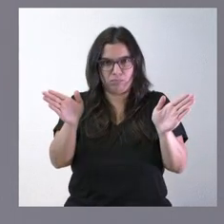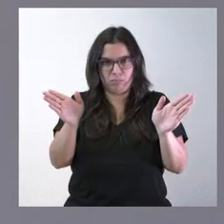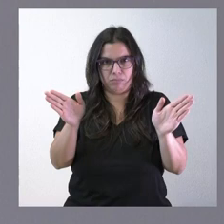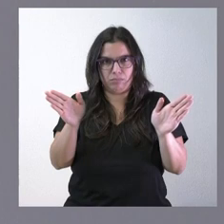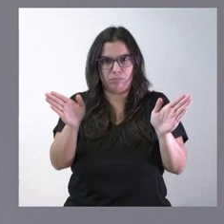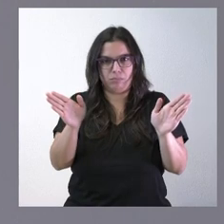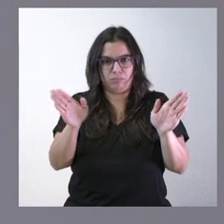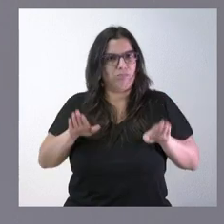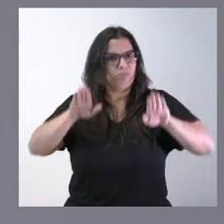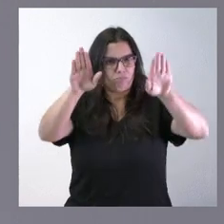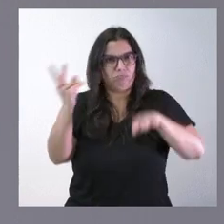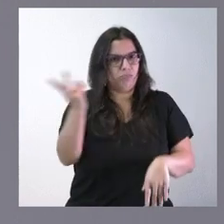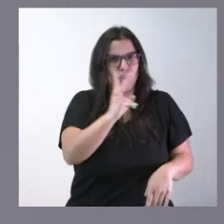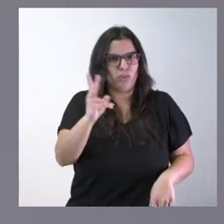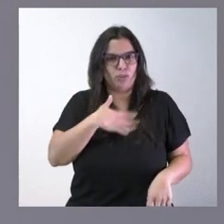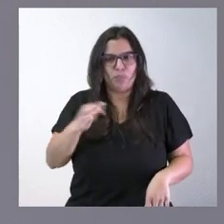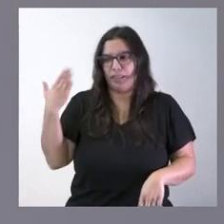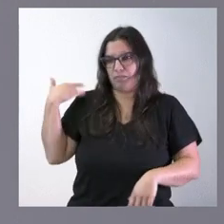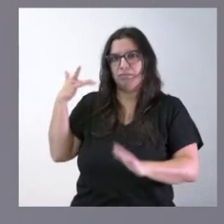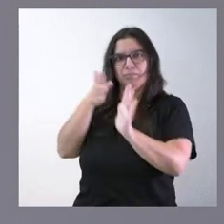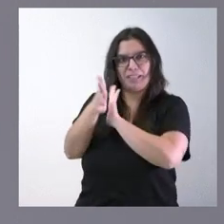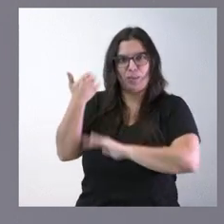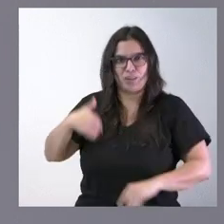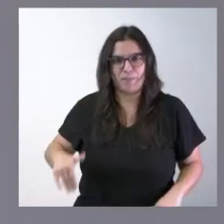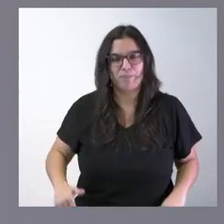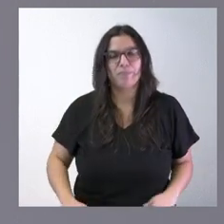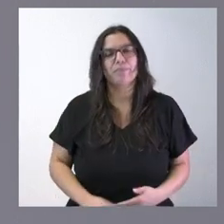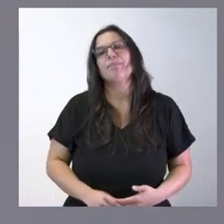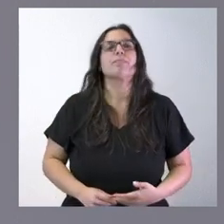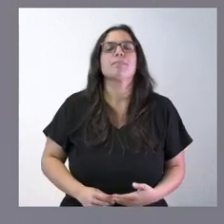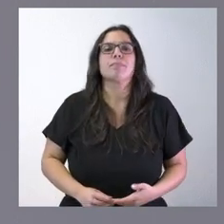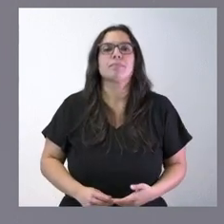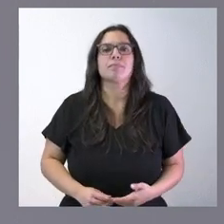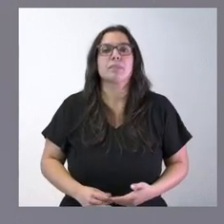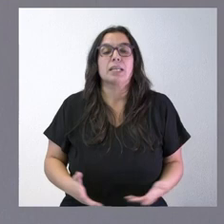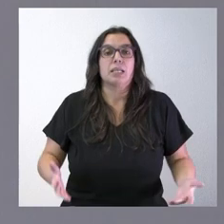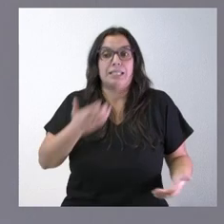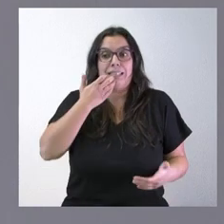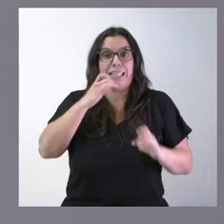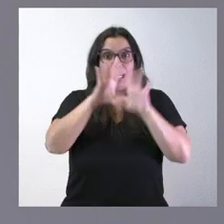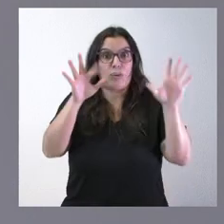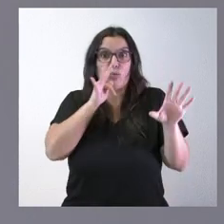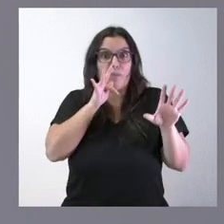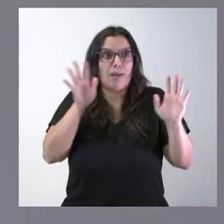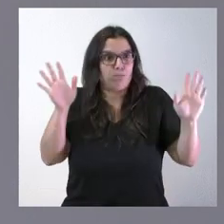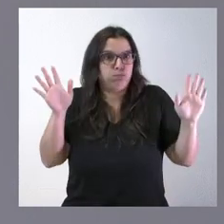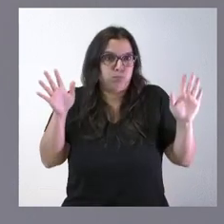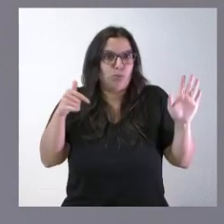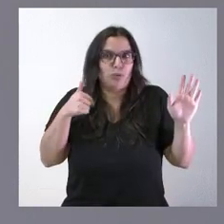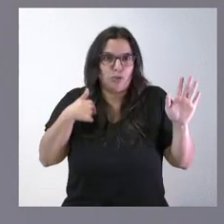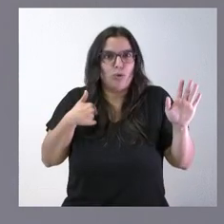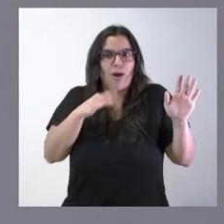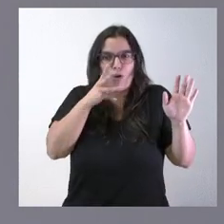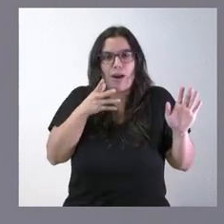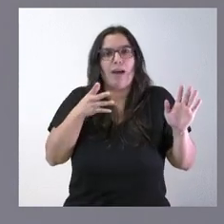cosa no quita a la otra yo creo que lo explicamos el otro día y si no ha quedado claro pues tengo la ocasión